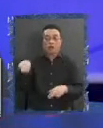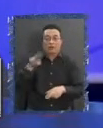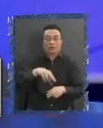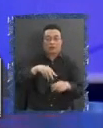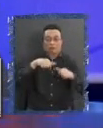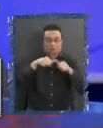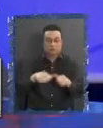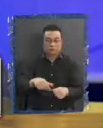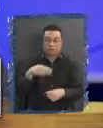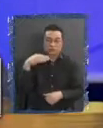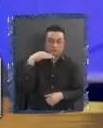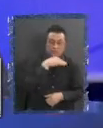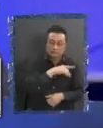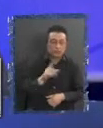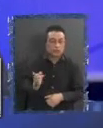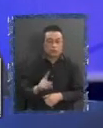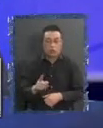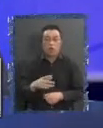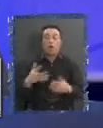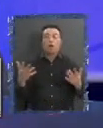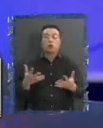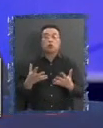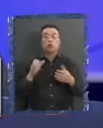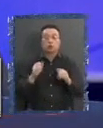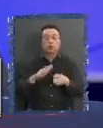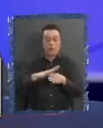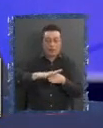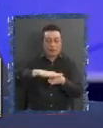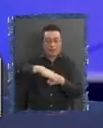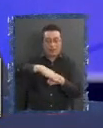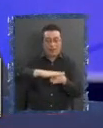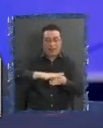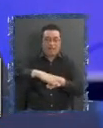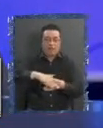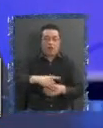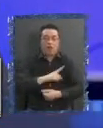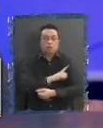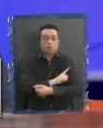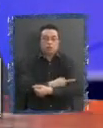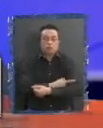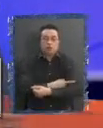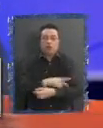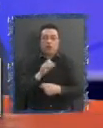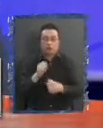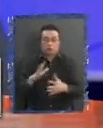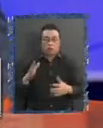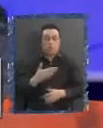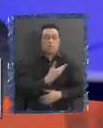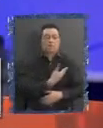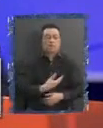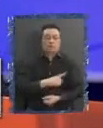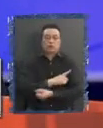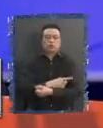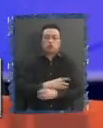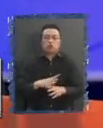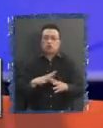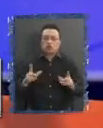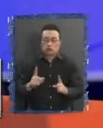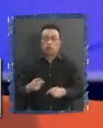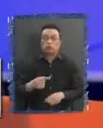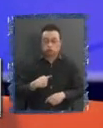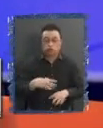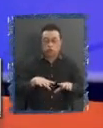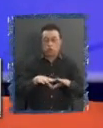porque ese es un mecanismo para reequilibrar el poder en un régimen y presidencialista como el que se establece yo estoy de acuerdo